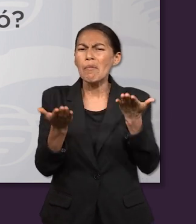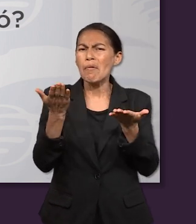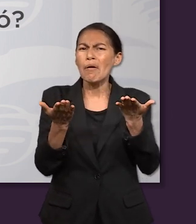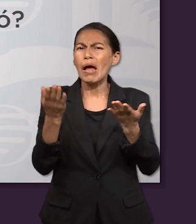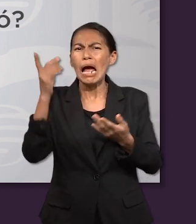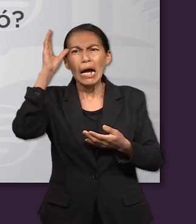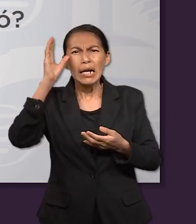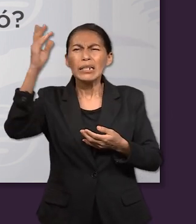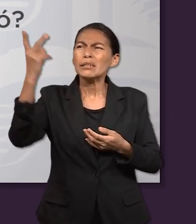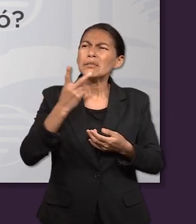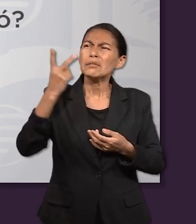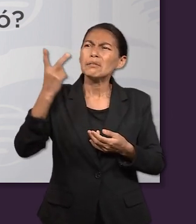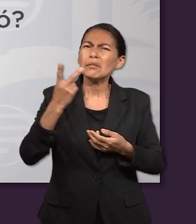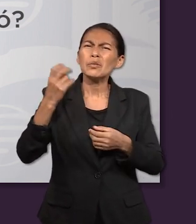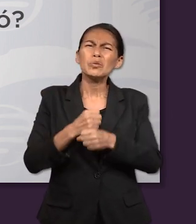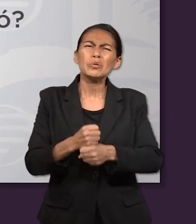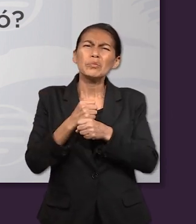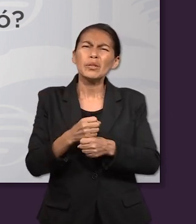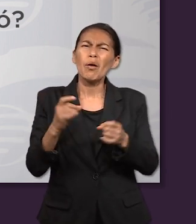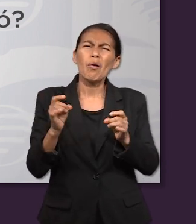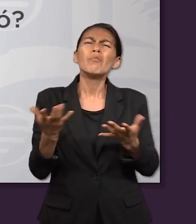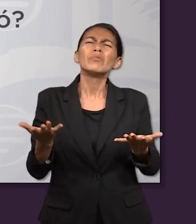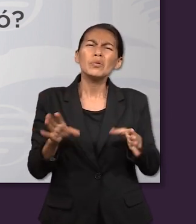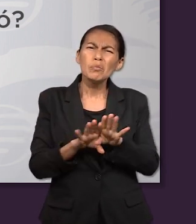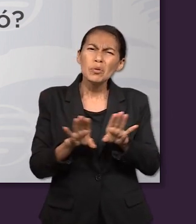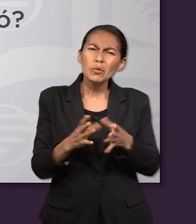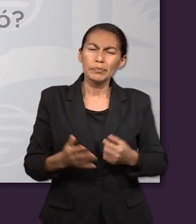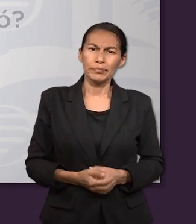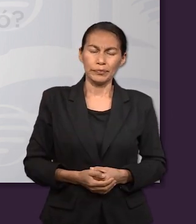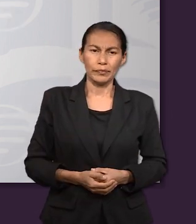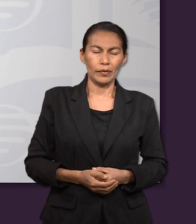precursor de Cristo y de lo que Cristo pasó?